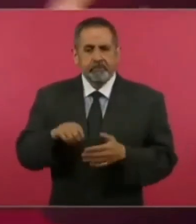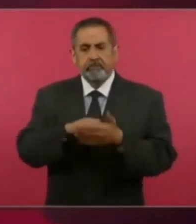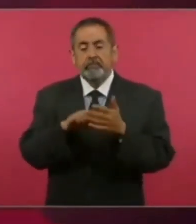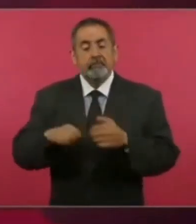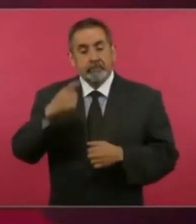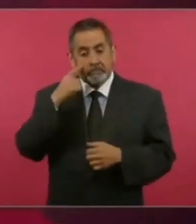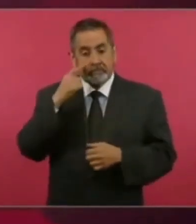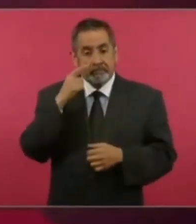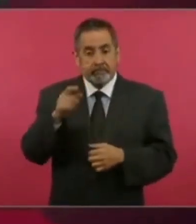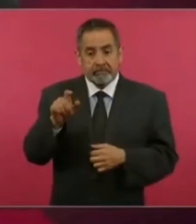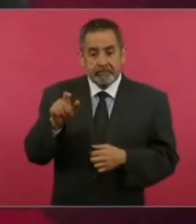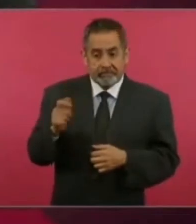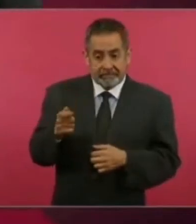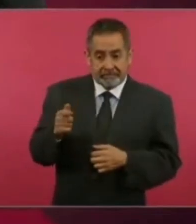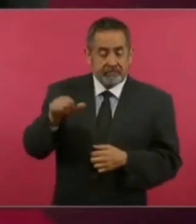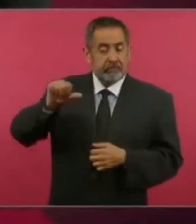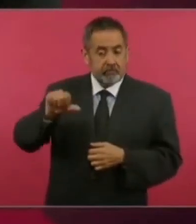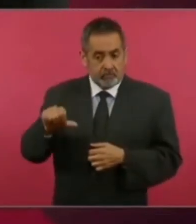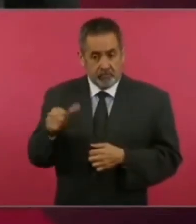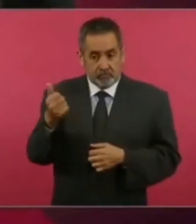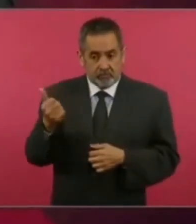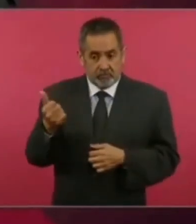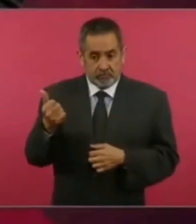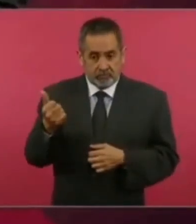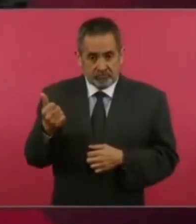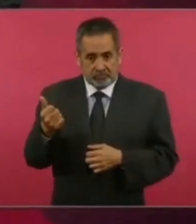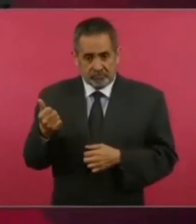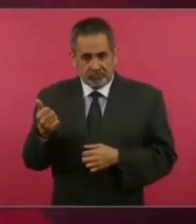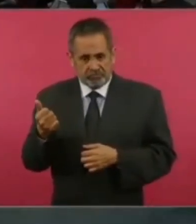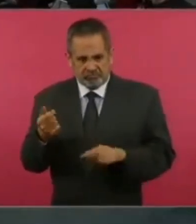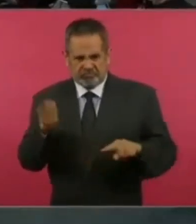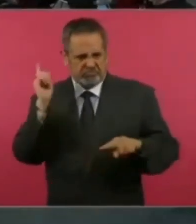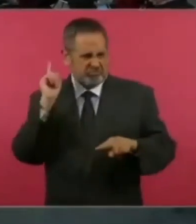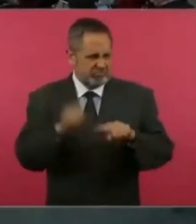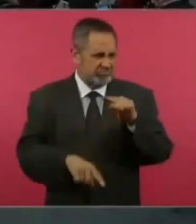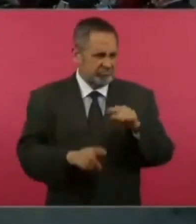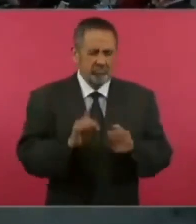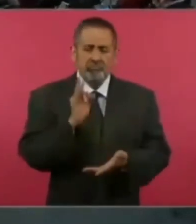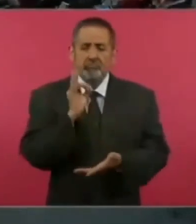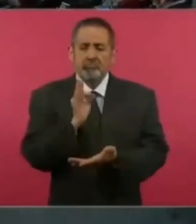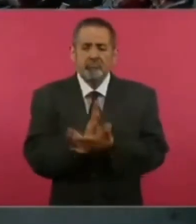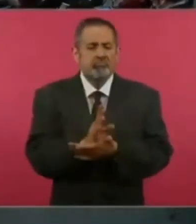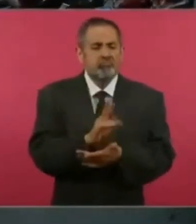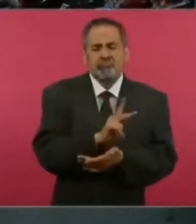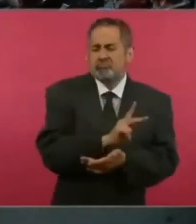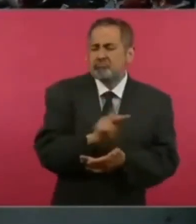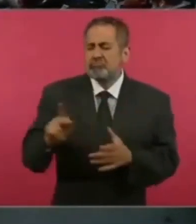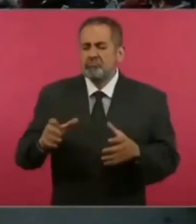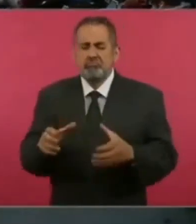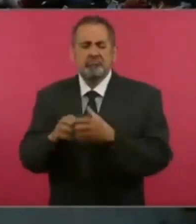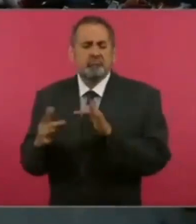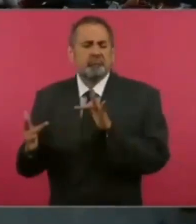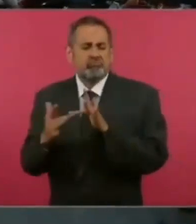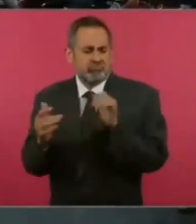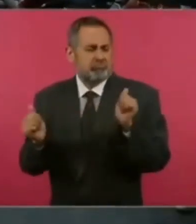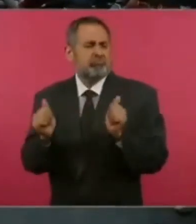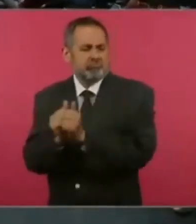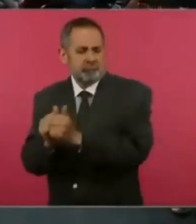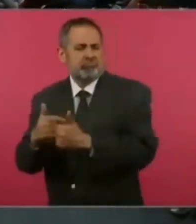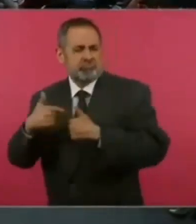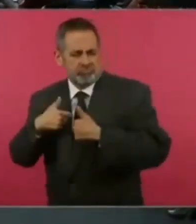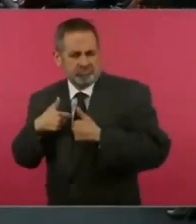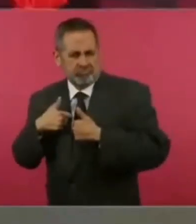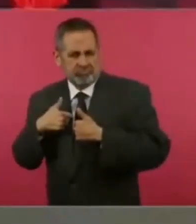puros periodistas afines, o